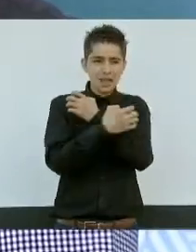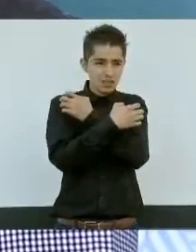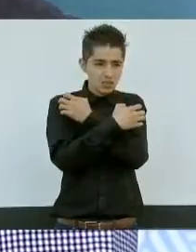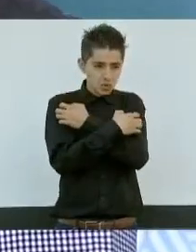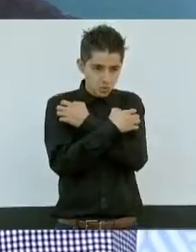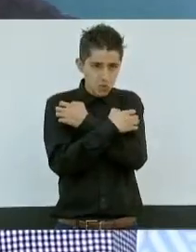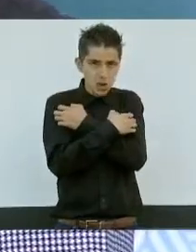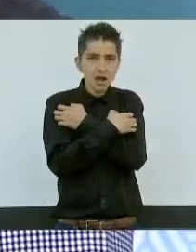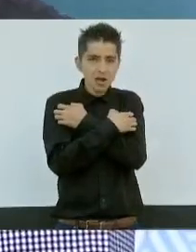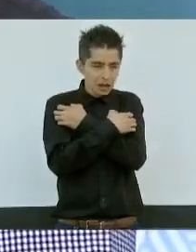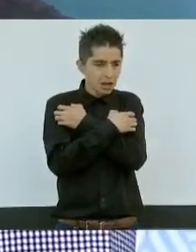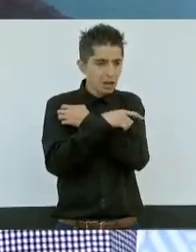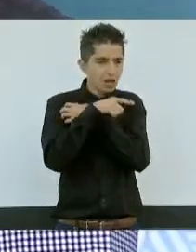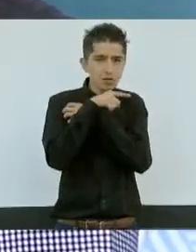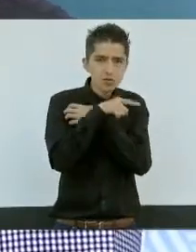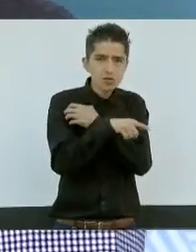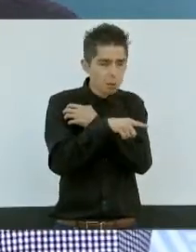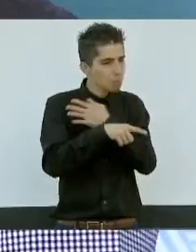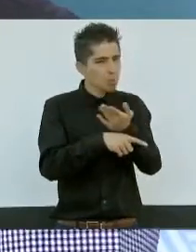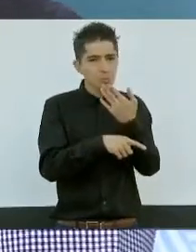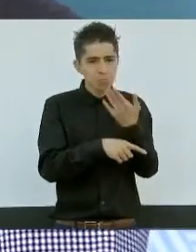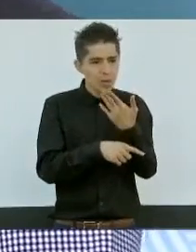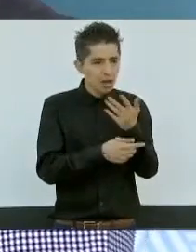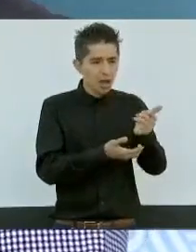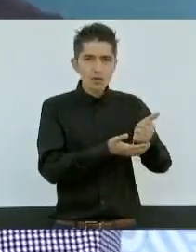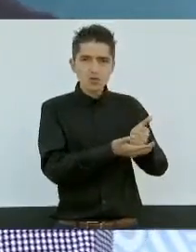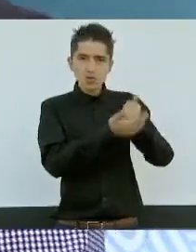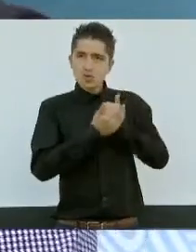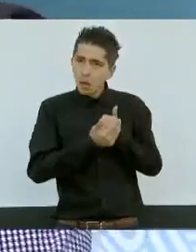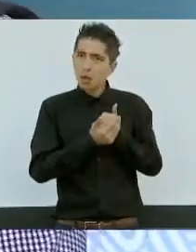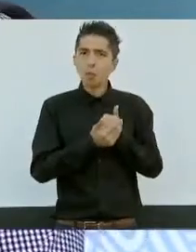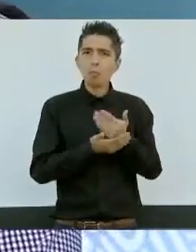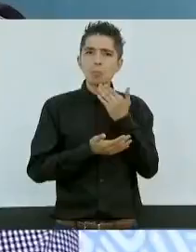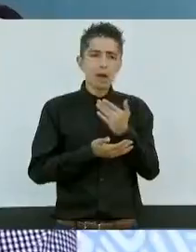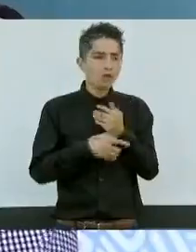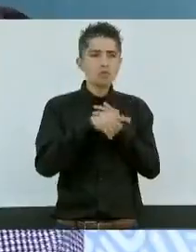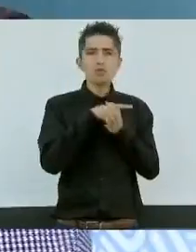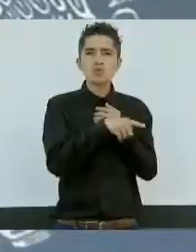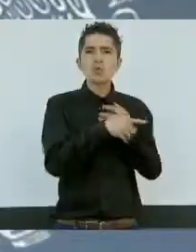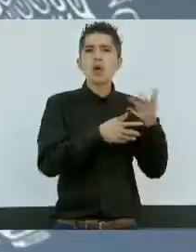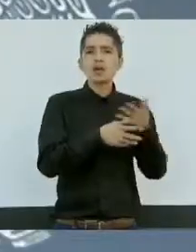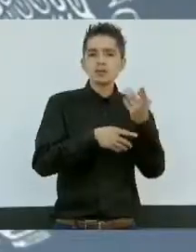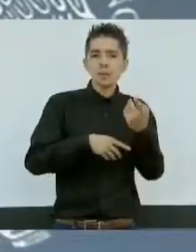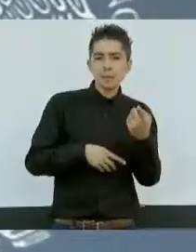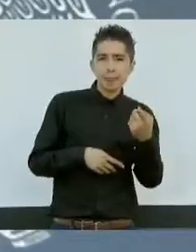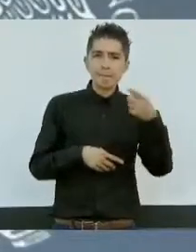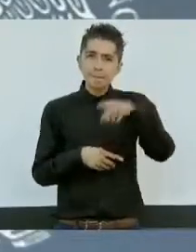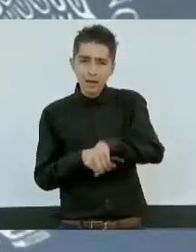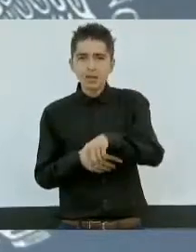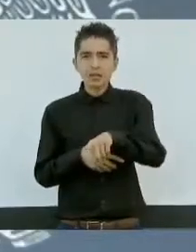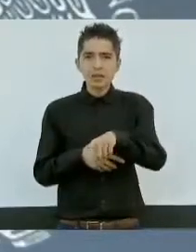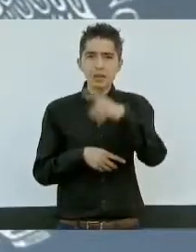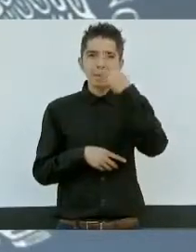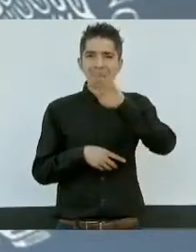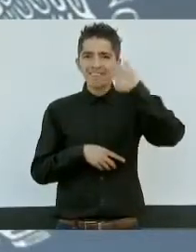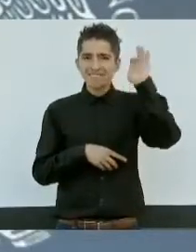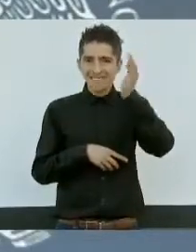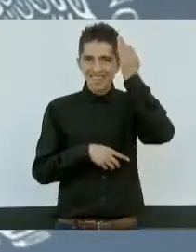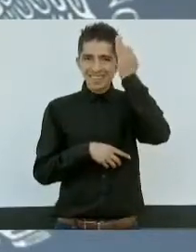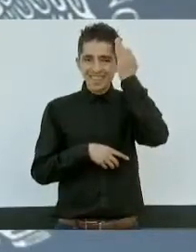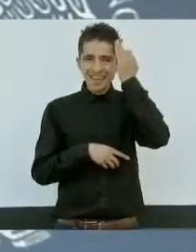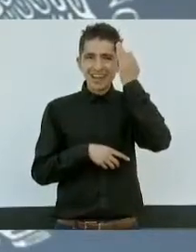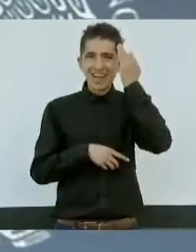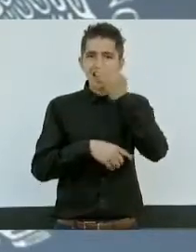ha tenido a bien ayudarnos, ha instruido para que se federalice la nómina